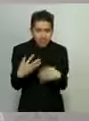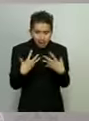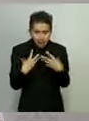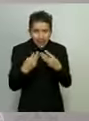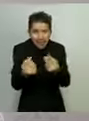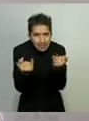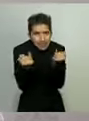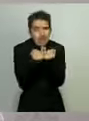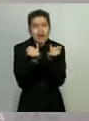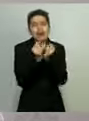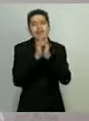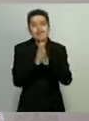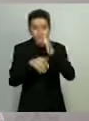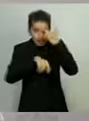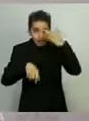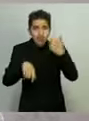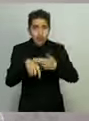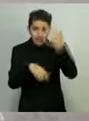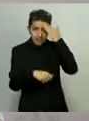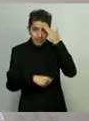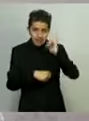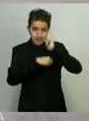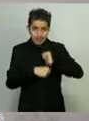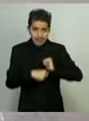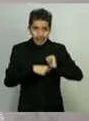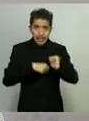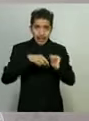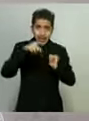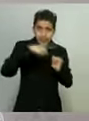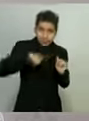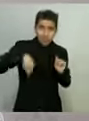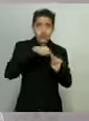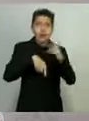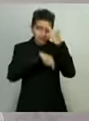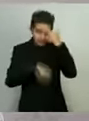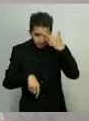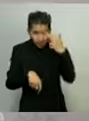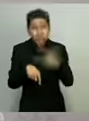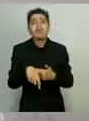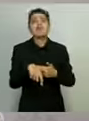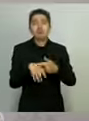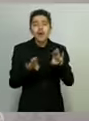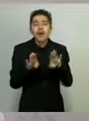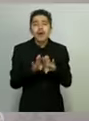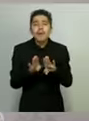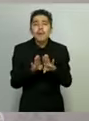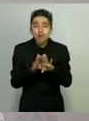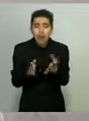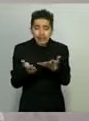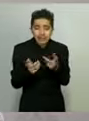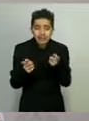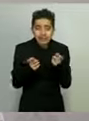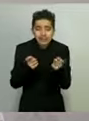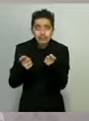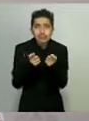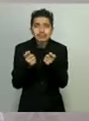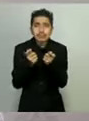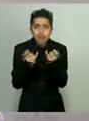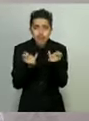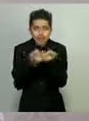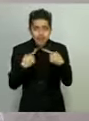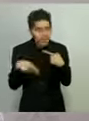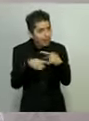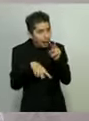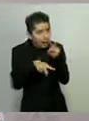corresponde, como líderes que somos, nos corresponde conducir responsablemente esta crisis